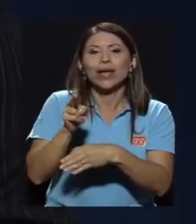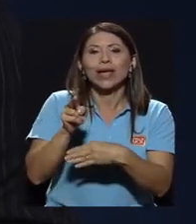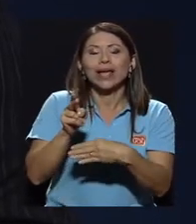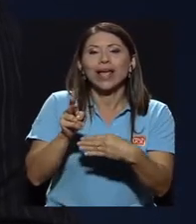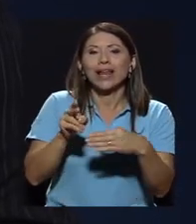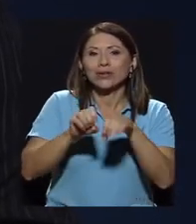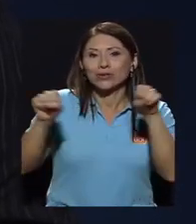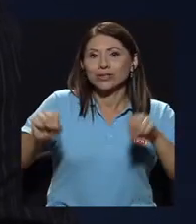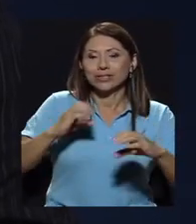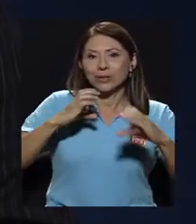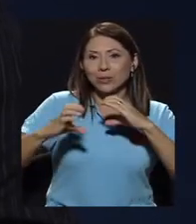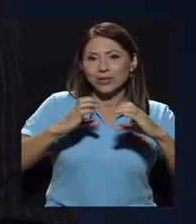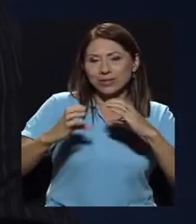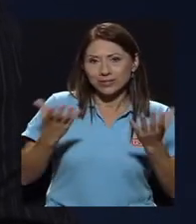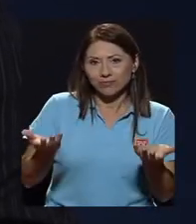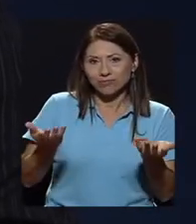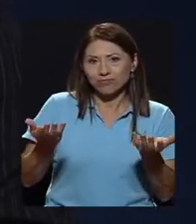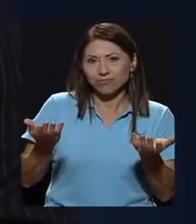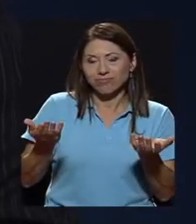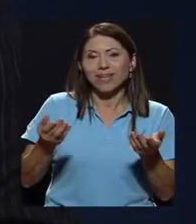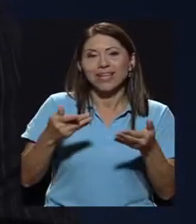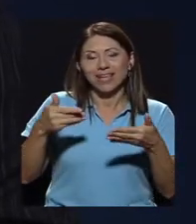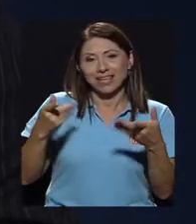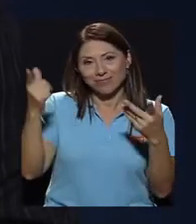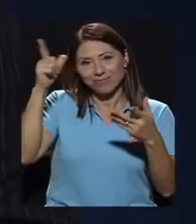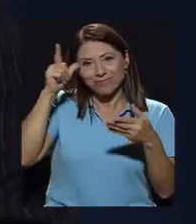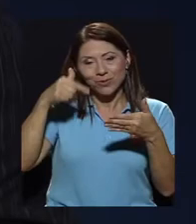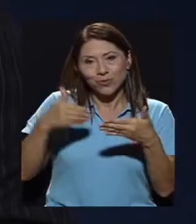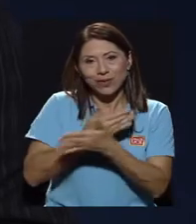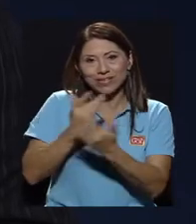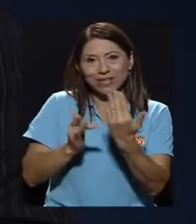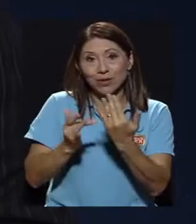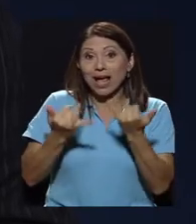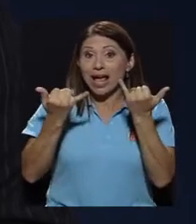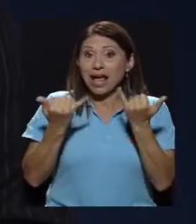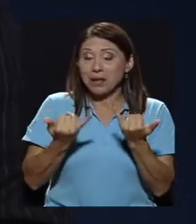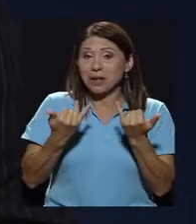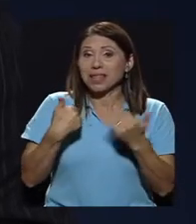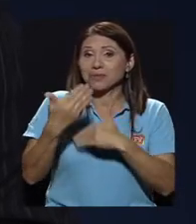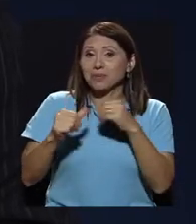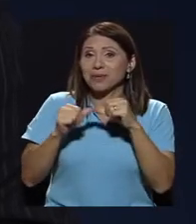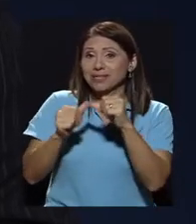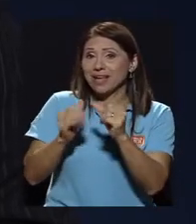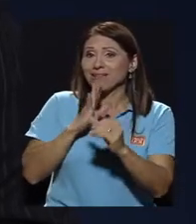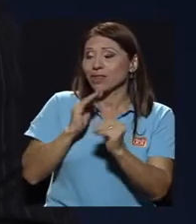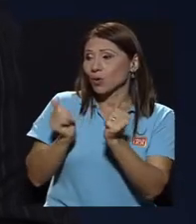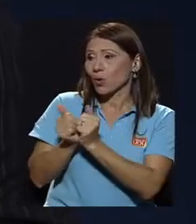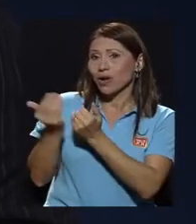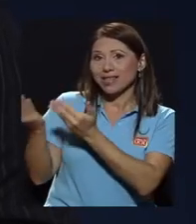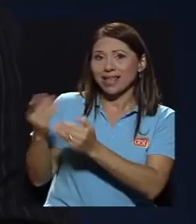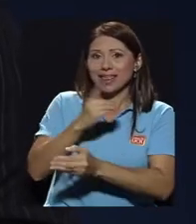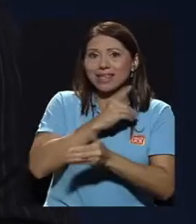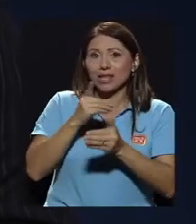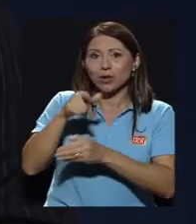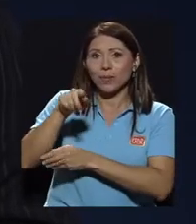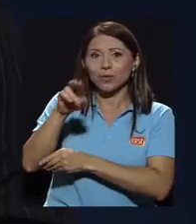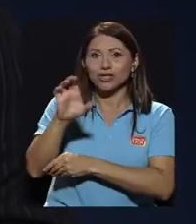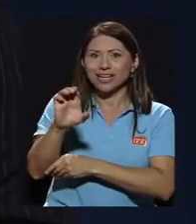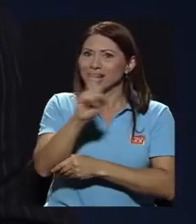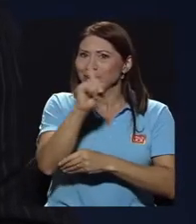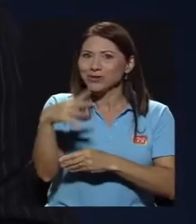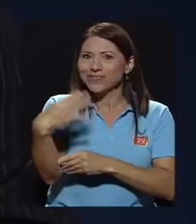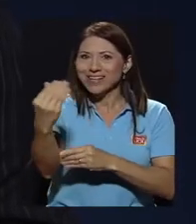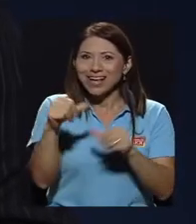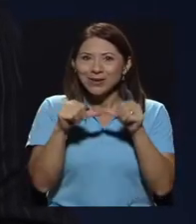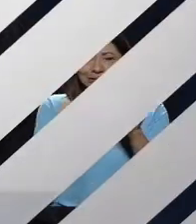las telecomunicaciones y, por supuesto, de las nuevas tecnologías. Vamos a seguir hablando con Andrea, directora del ProSIC. No se